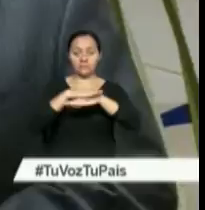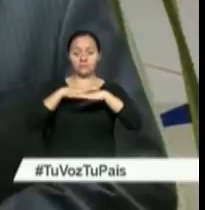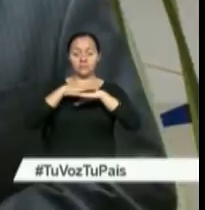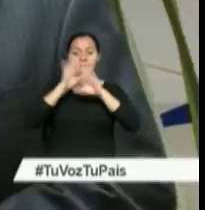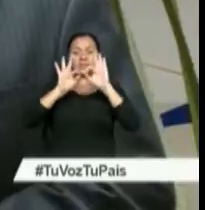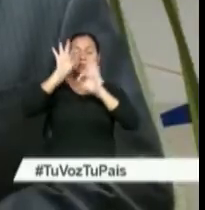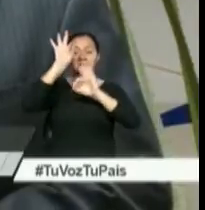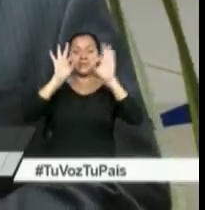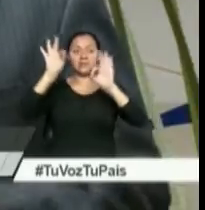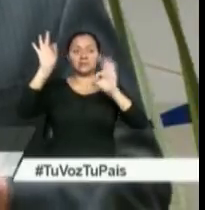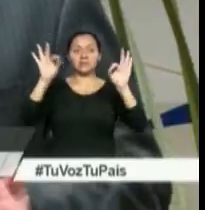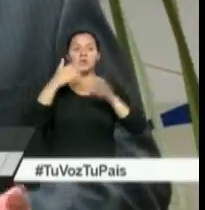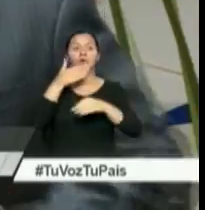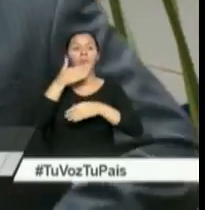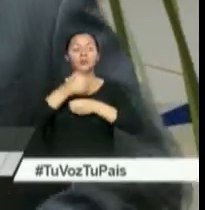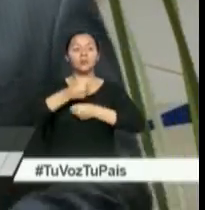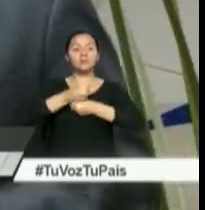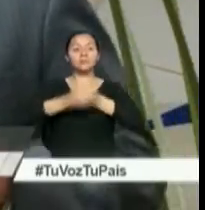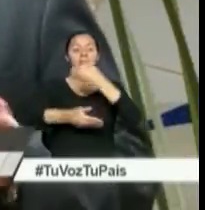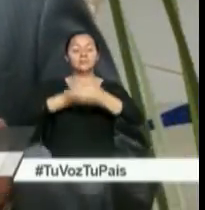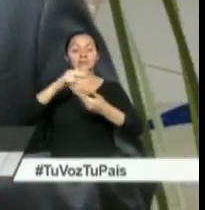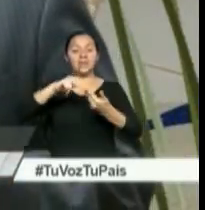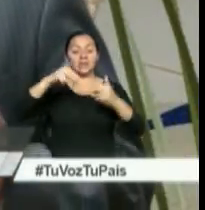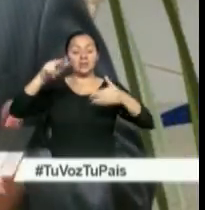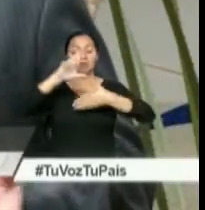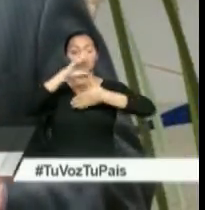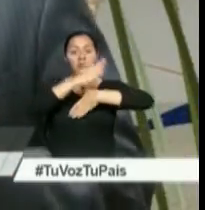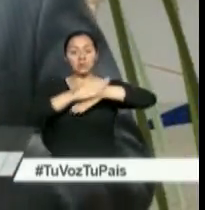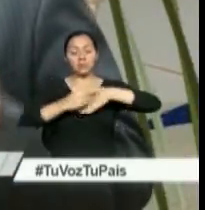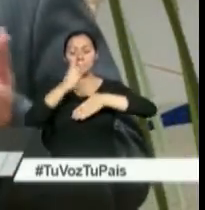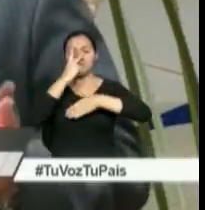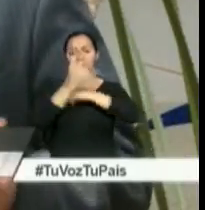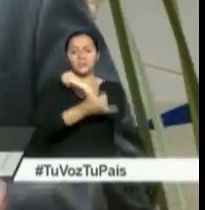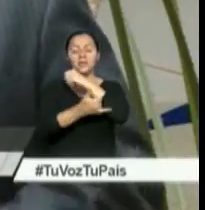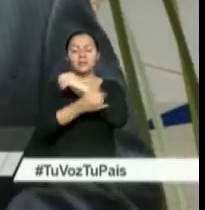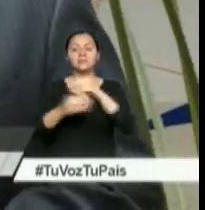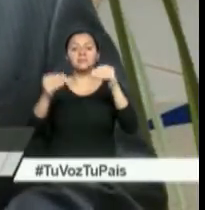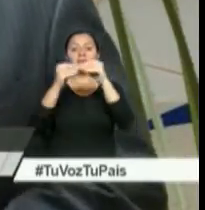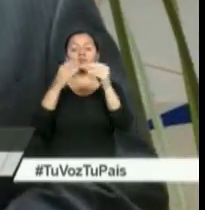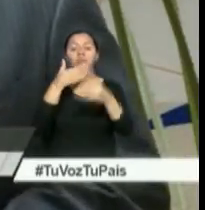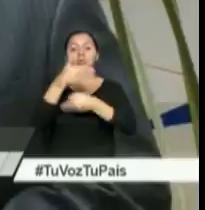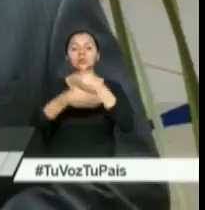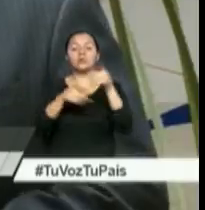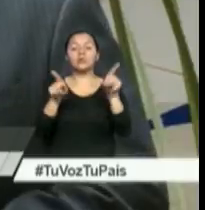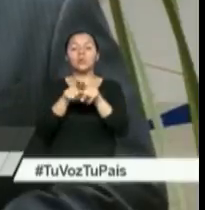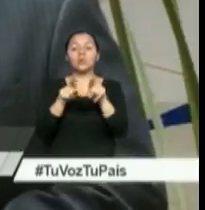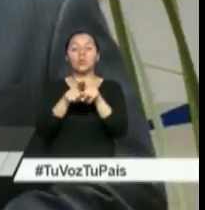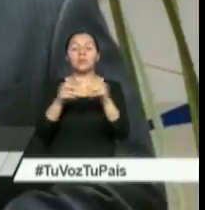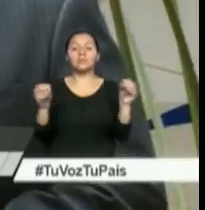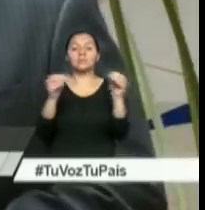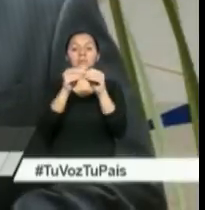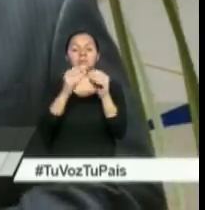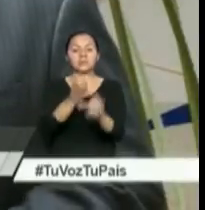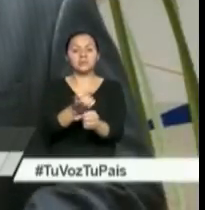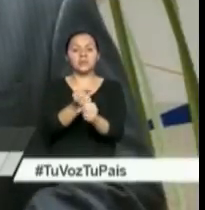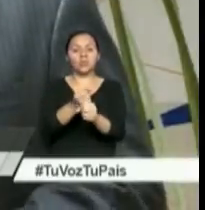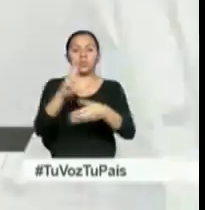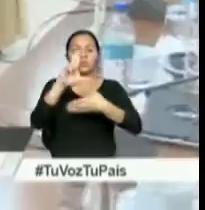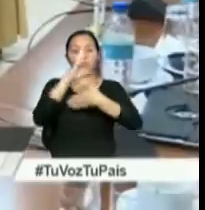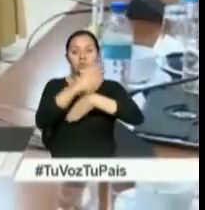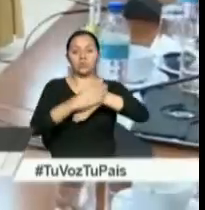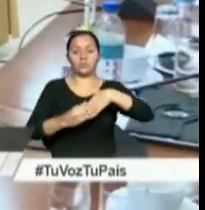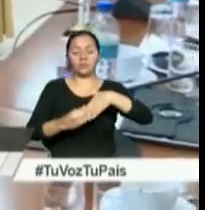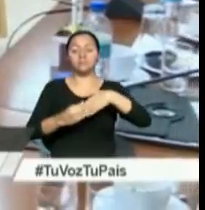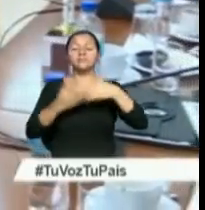estadísticas también regionales, nos ubicarían entre los países, o se reitera, de los países más seguros de la región.